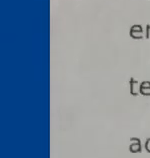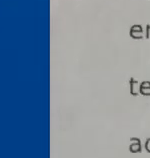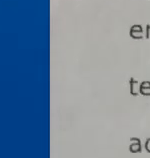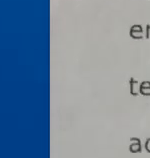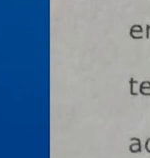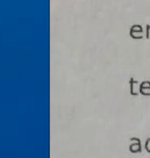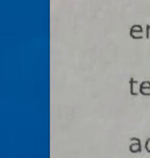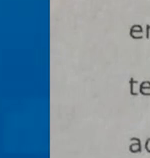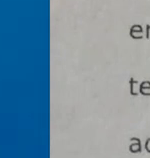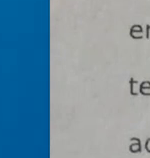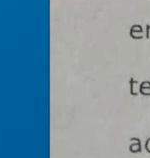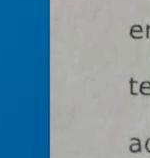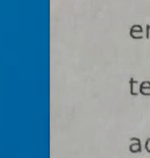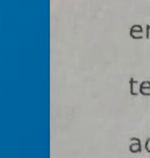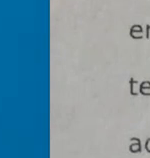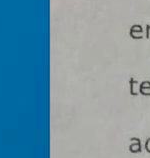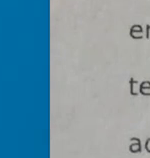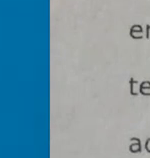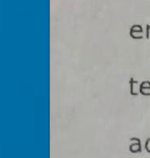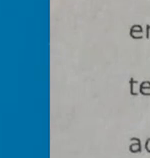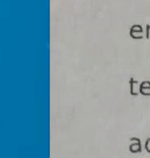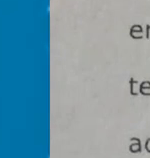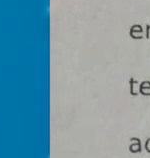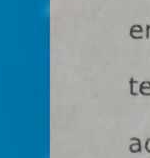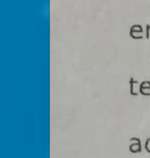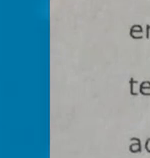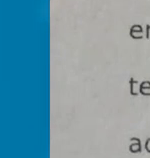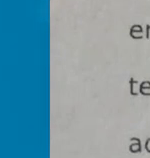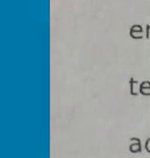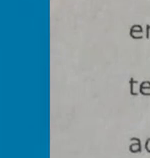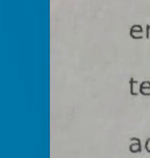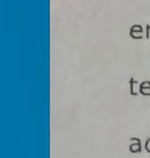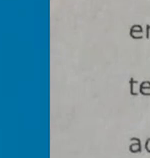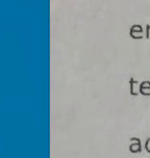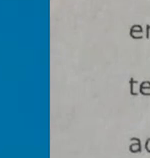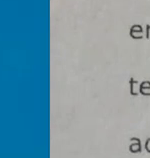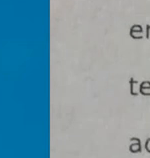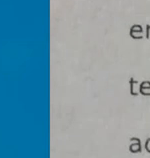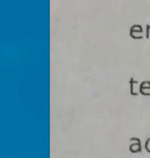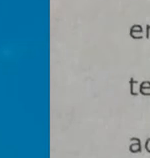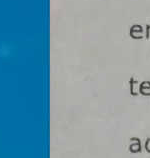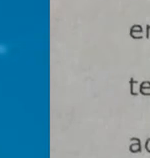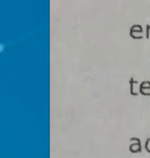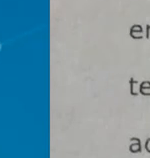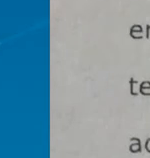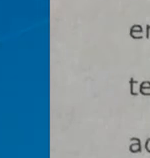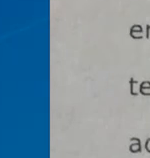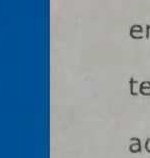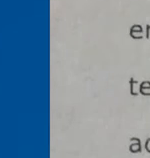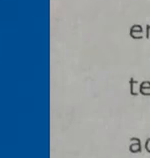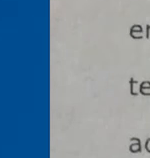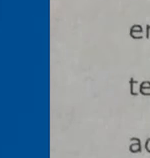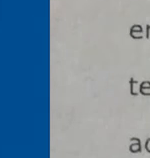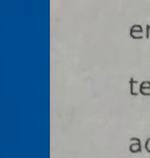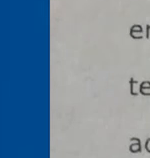la necropsia es que corresponde al pulgar de la otra mano que también lo tenía tomado del brazo,